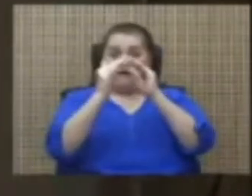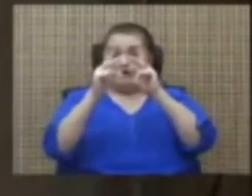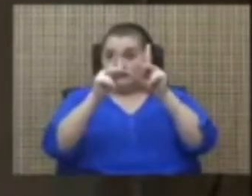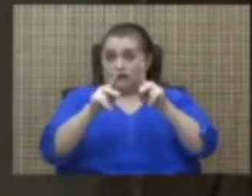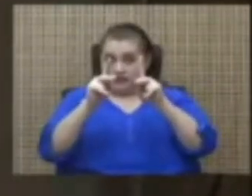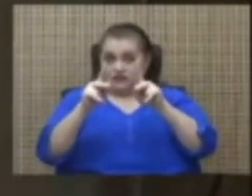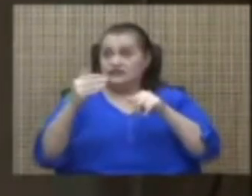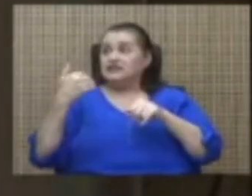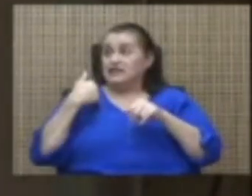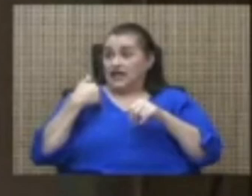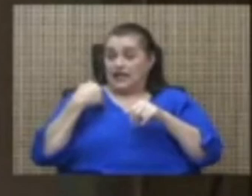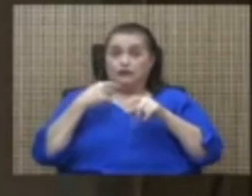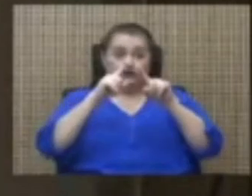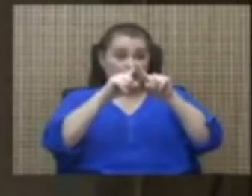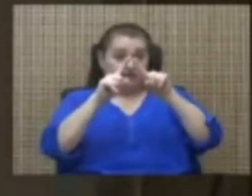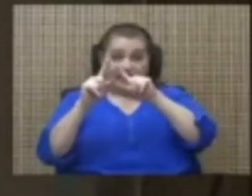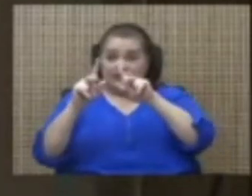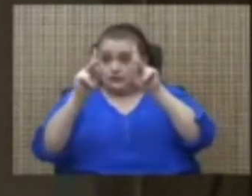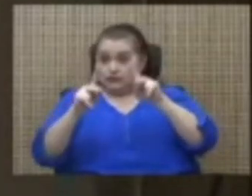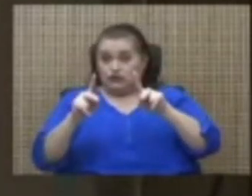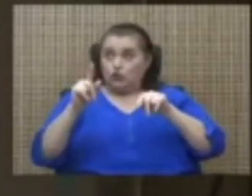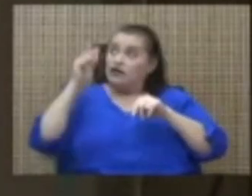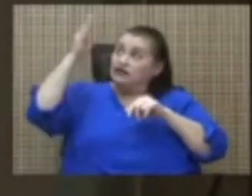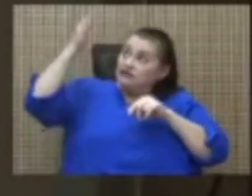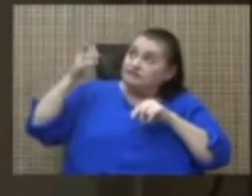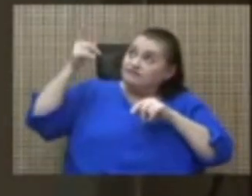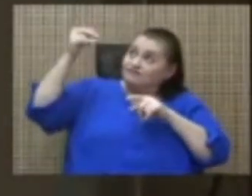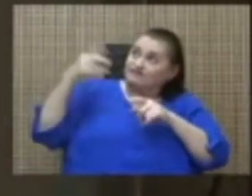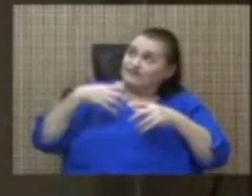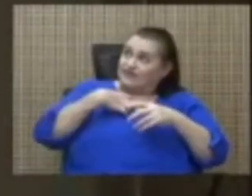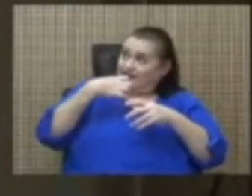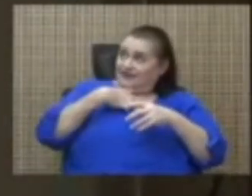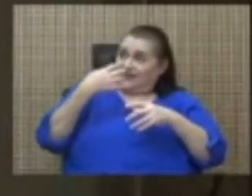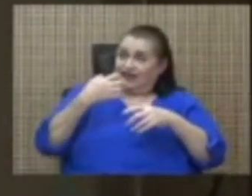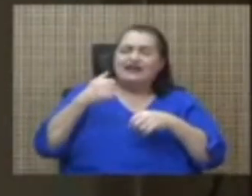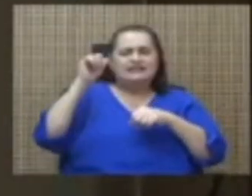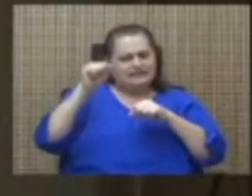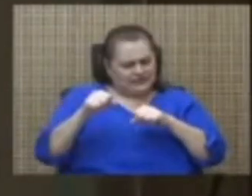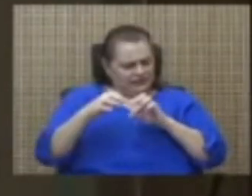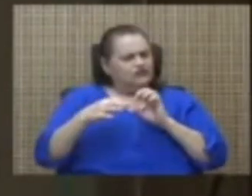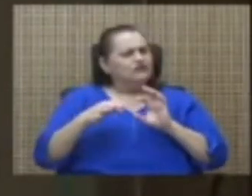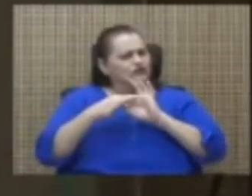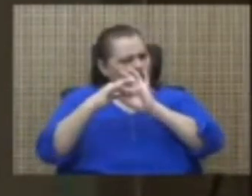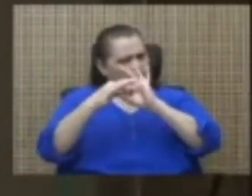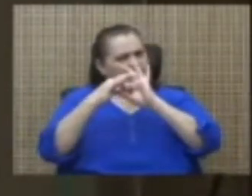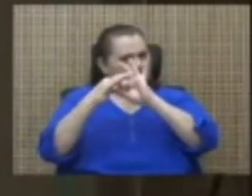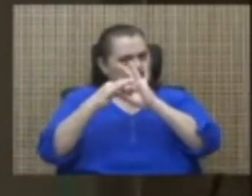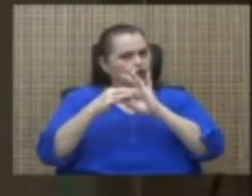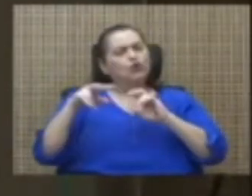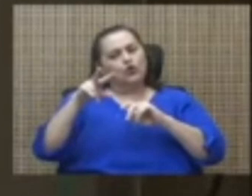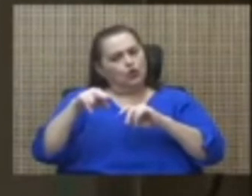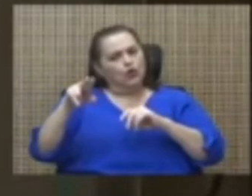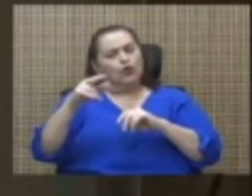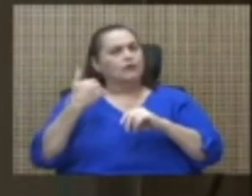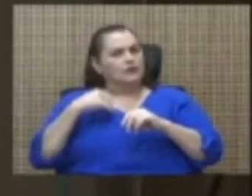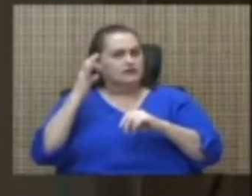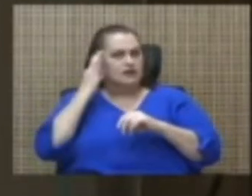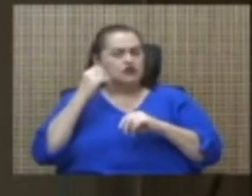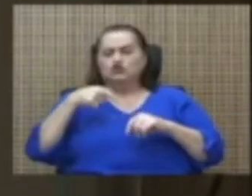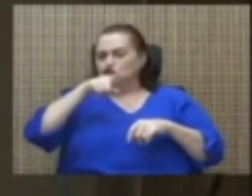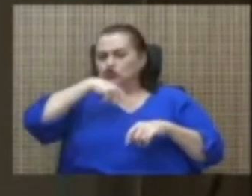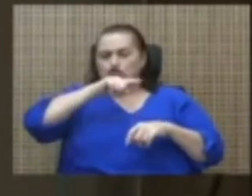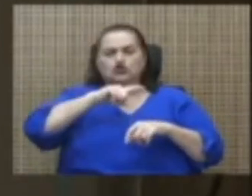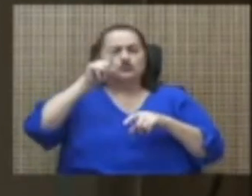vista de que tenemos a varias personas aquí manifestándose al respecto, porque sí hay velación. Compañeros y compañeras, nosotros no podemos